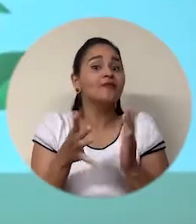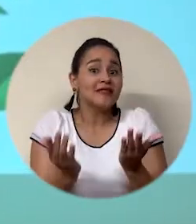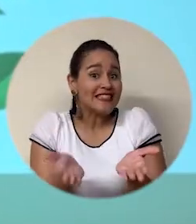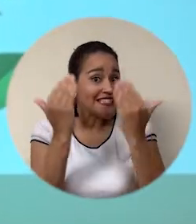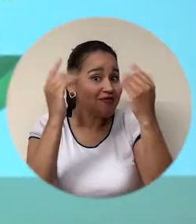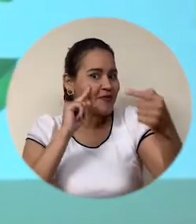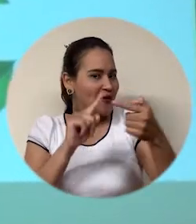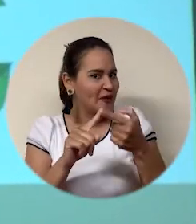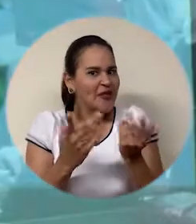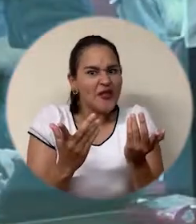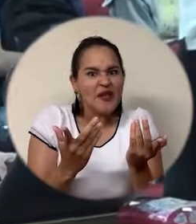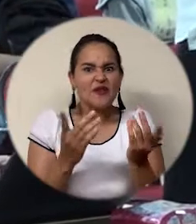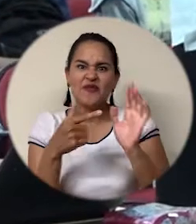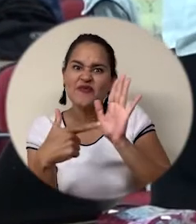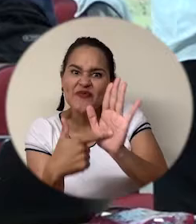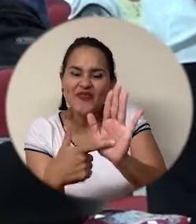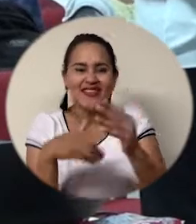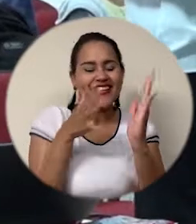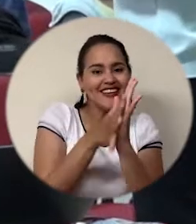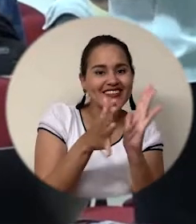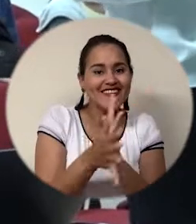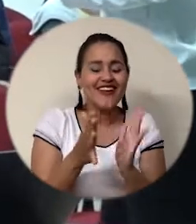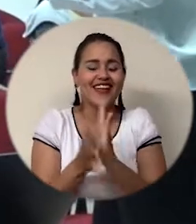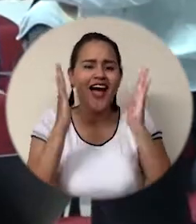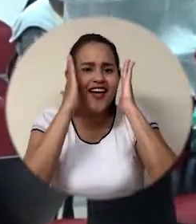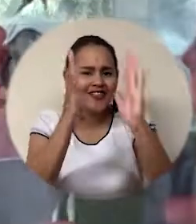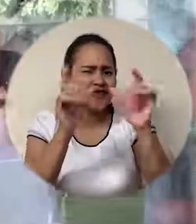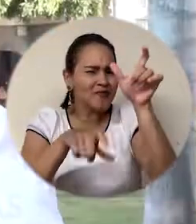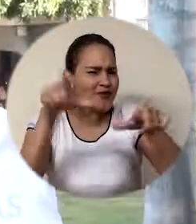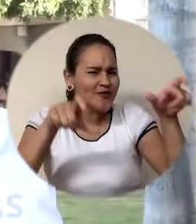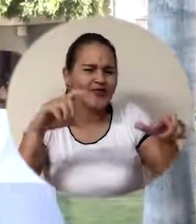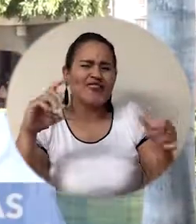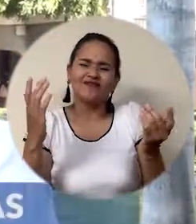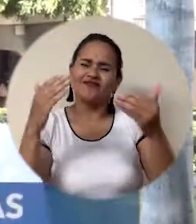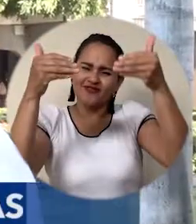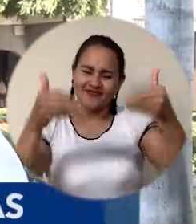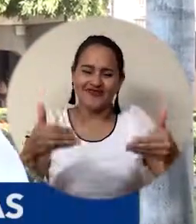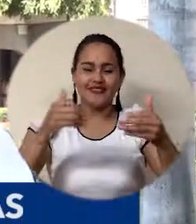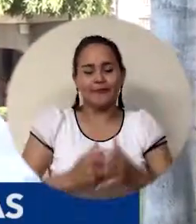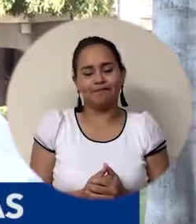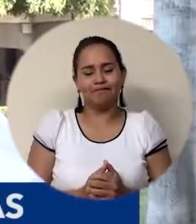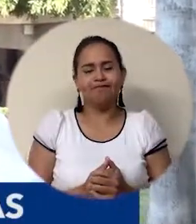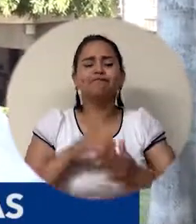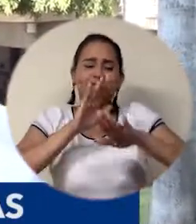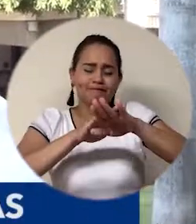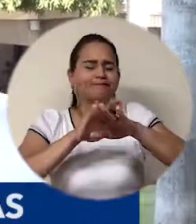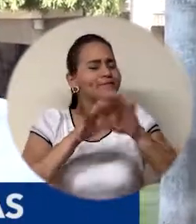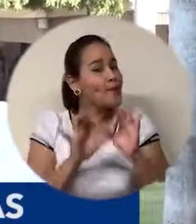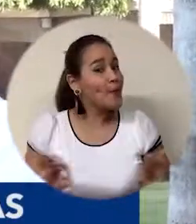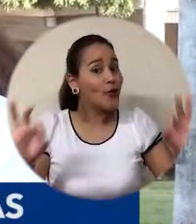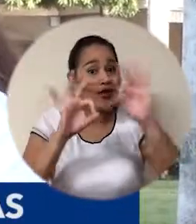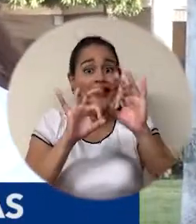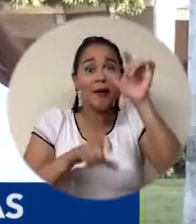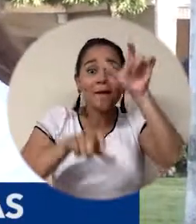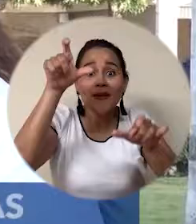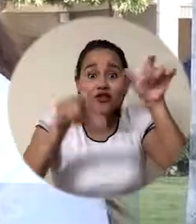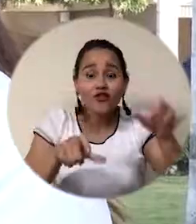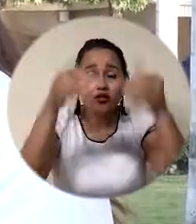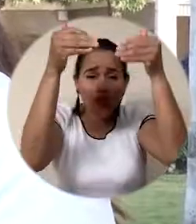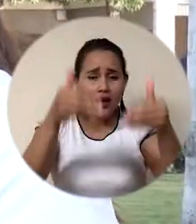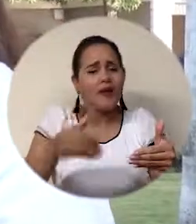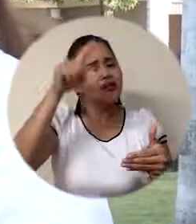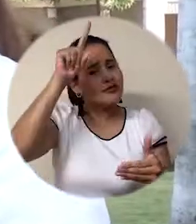conocer los beneficios que tienen por ser parte de esta institución. Para nosotros es importante que los estudiantes que ingresan a la universidad con